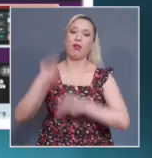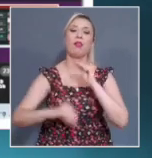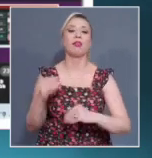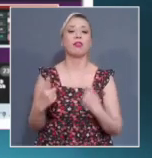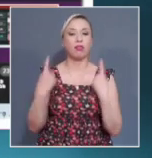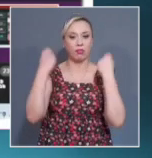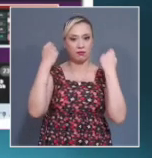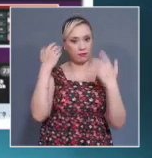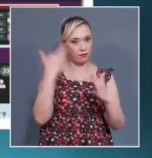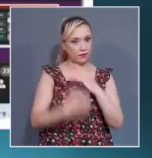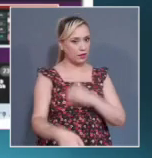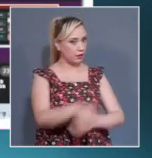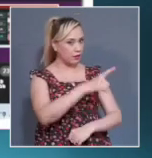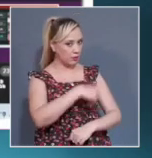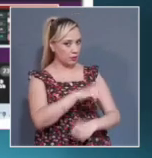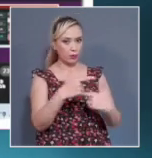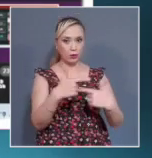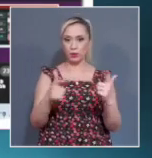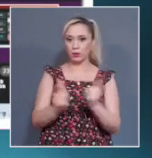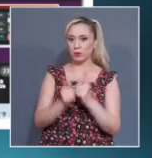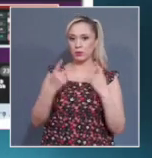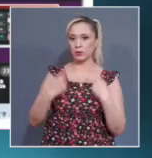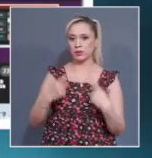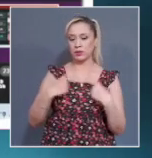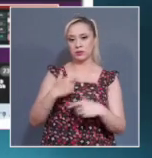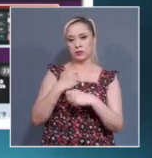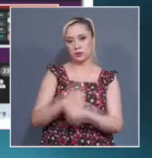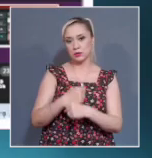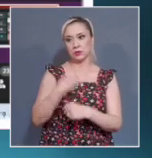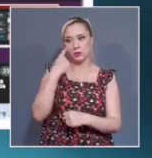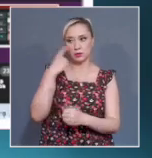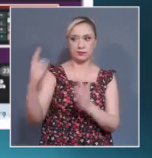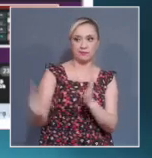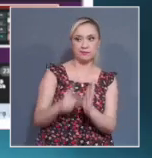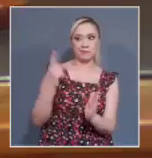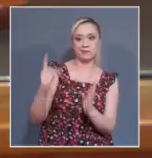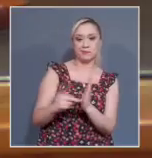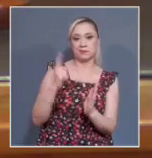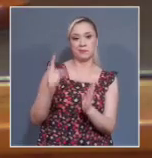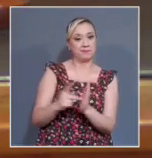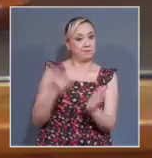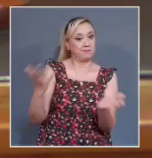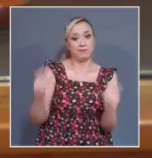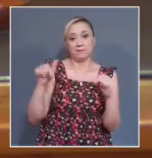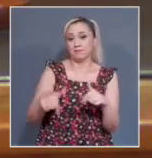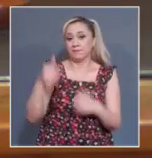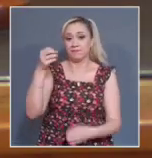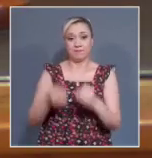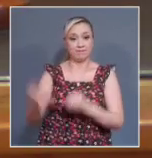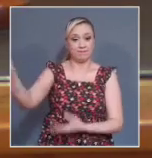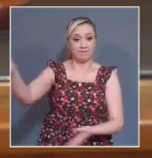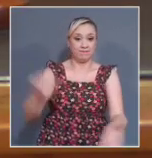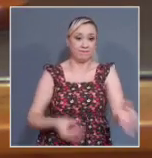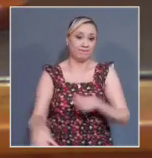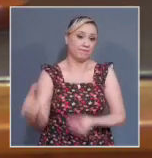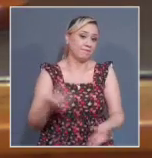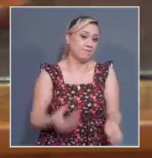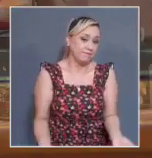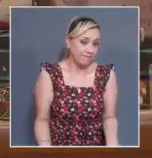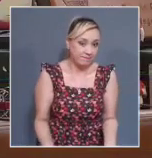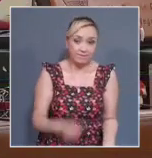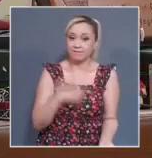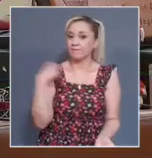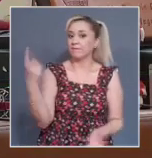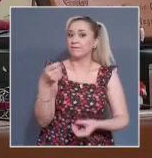han sido otra vez tema de alta recurrencia en el litigio. Agregó que todo el sistema judicial ha tenido